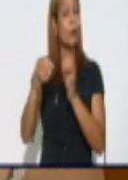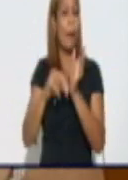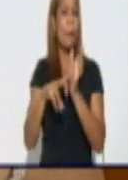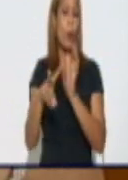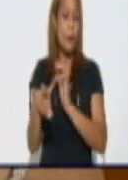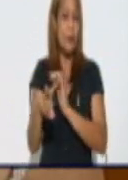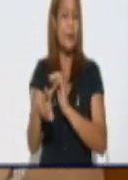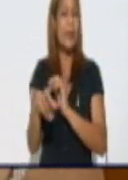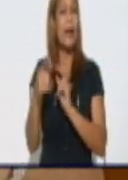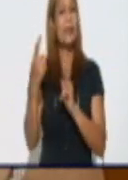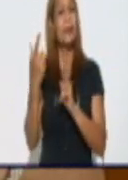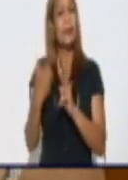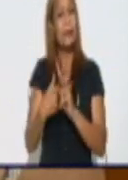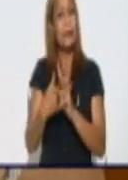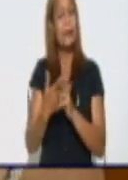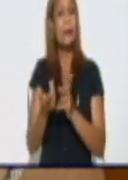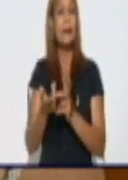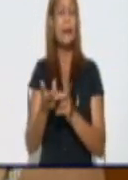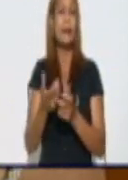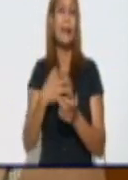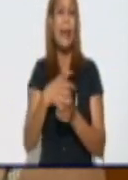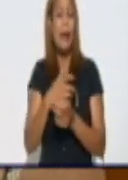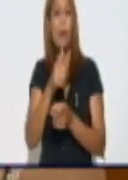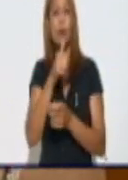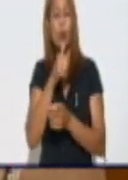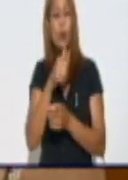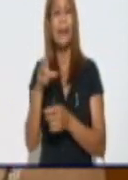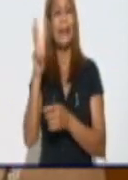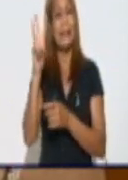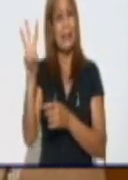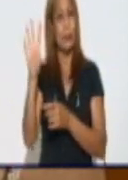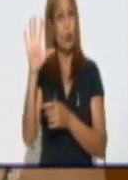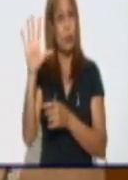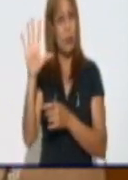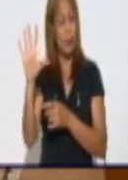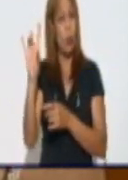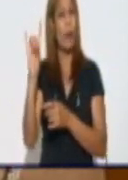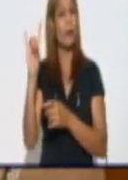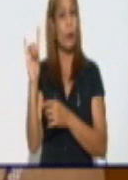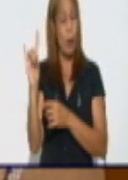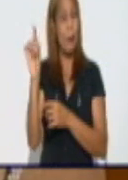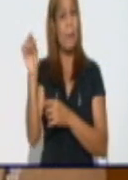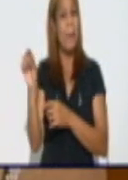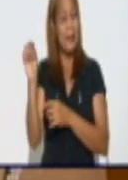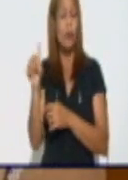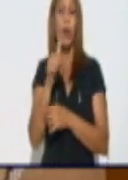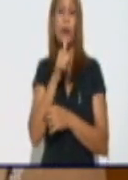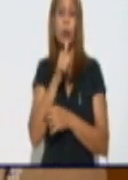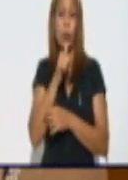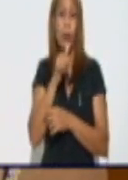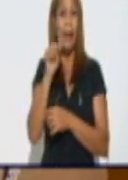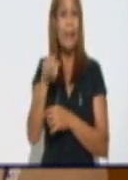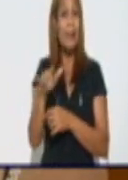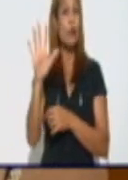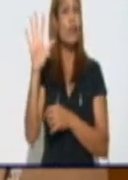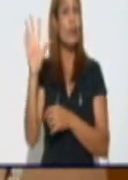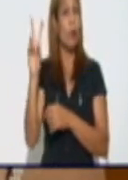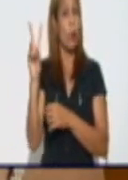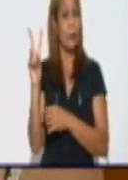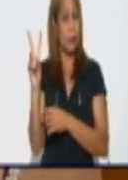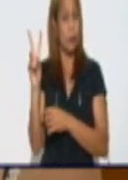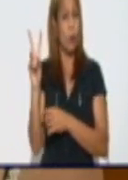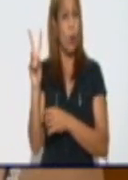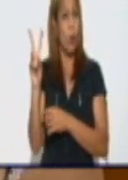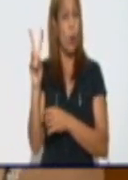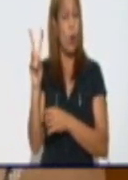Y en el caso de los sospechosos, tenemos 359 pacientes ingresados como sospechosos. De ellos, 52 son